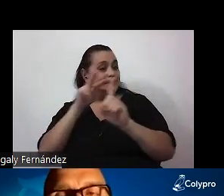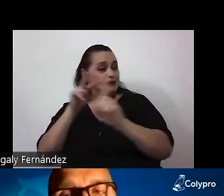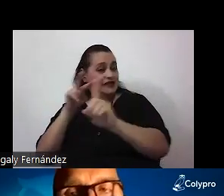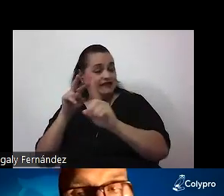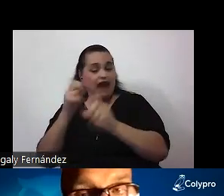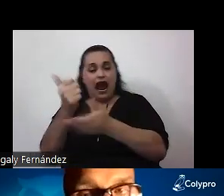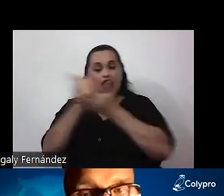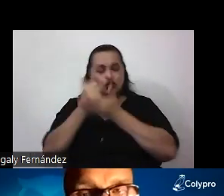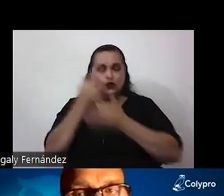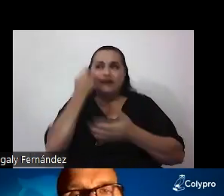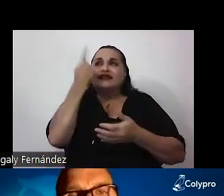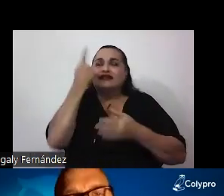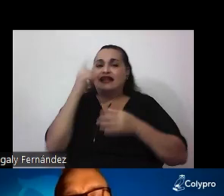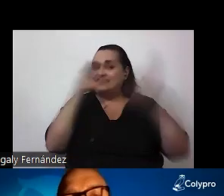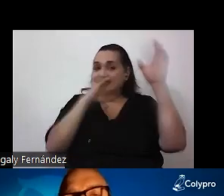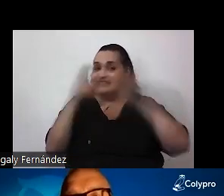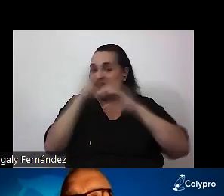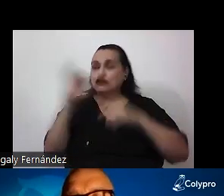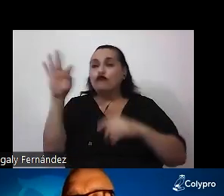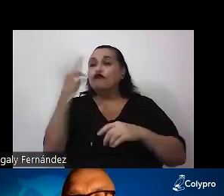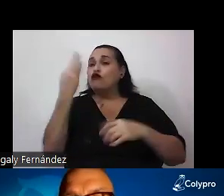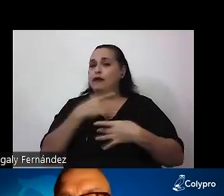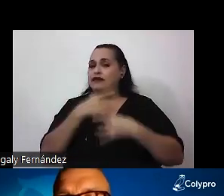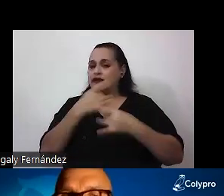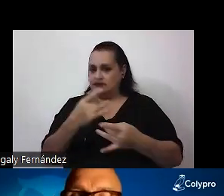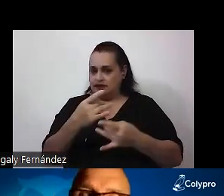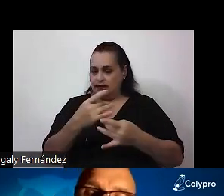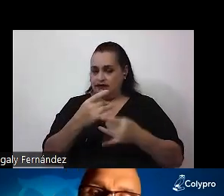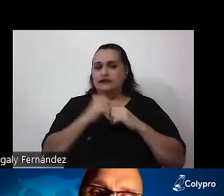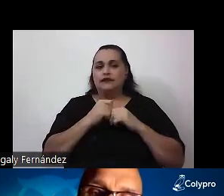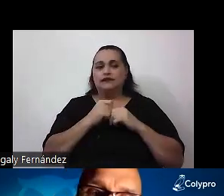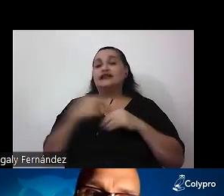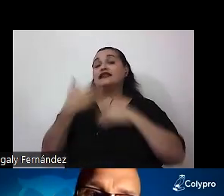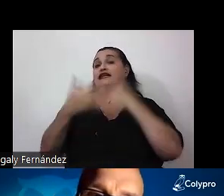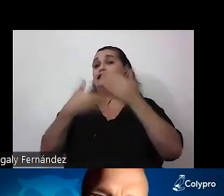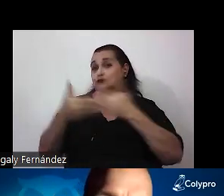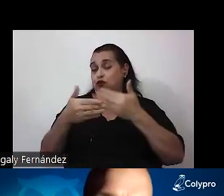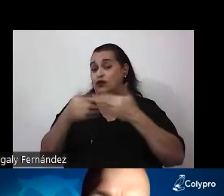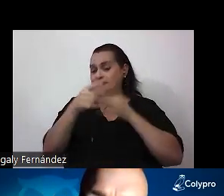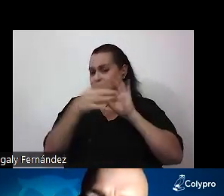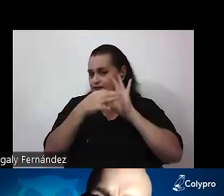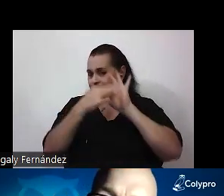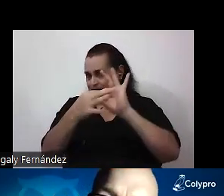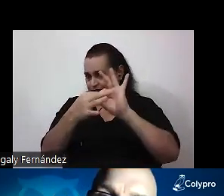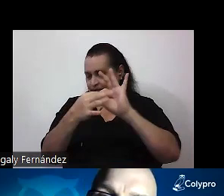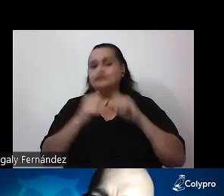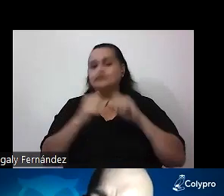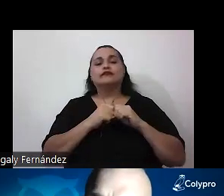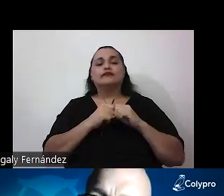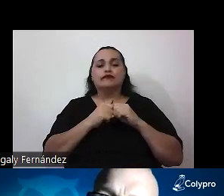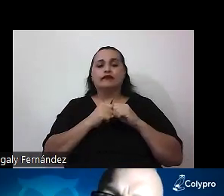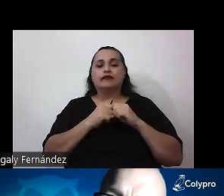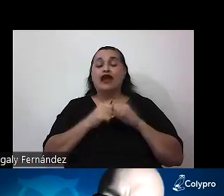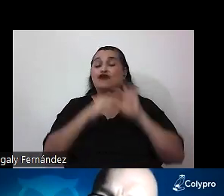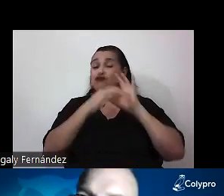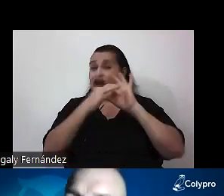la ciencia de un modo interesante. Luego diré algo respecto de esa cuestión. En relación con